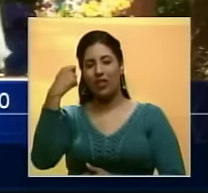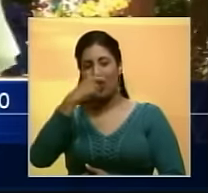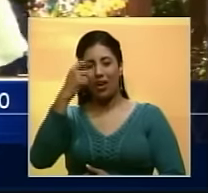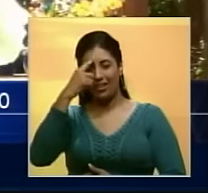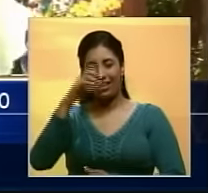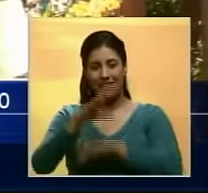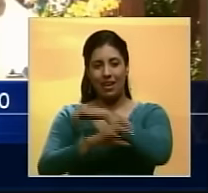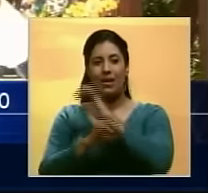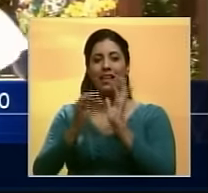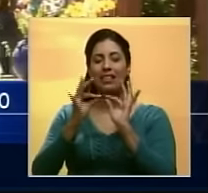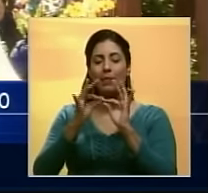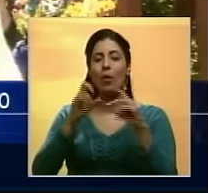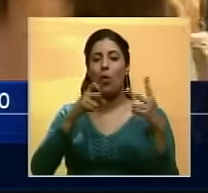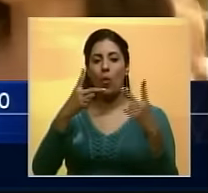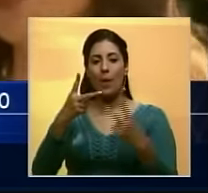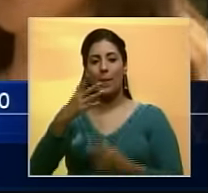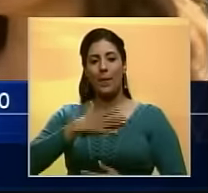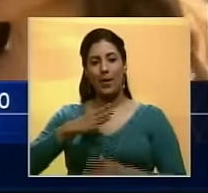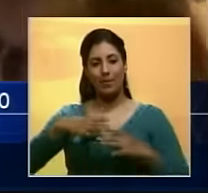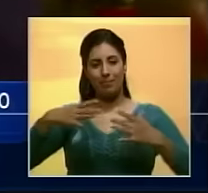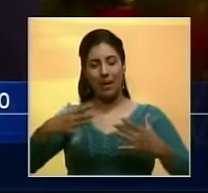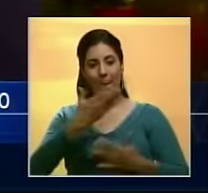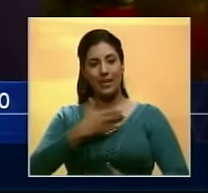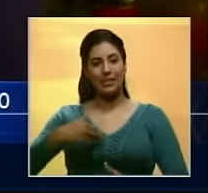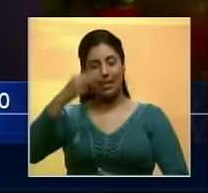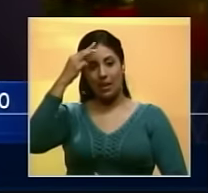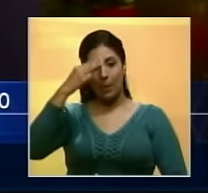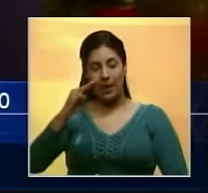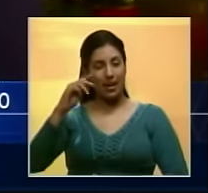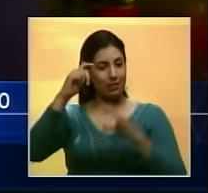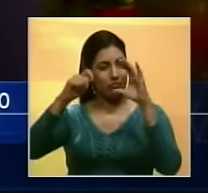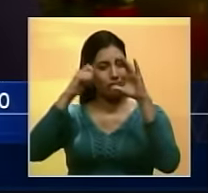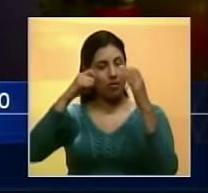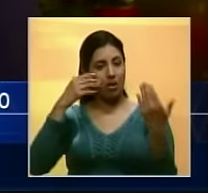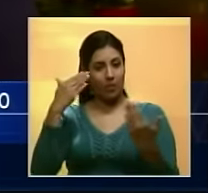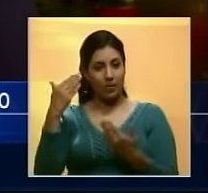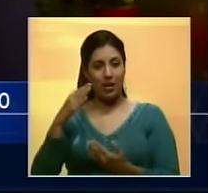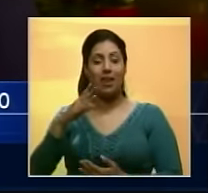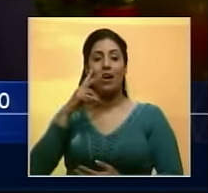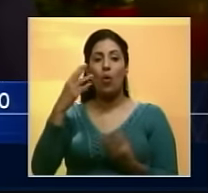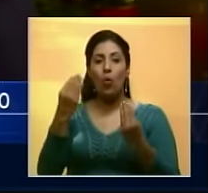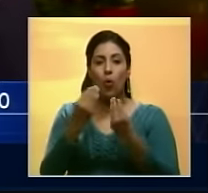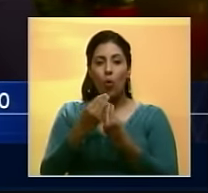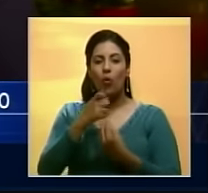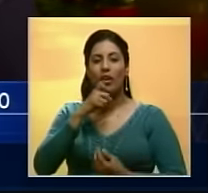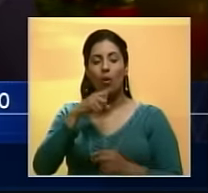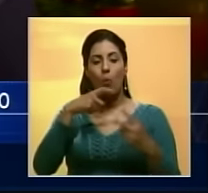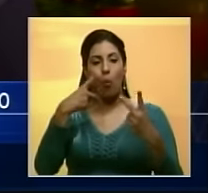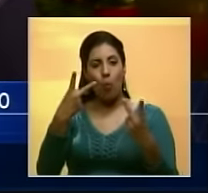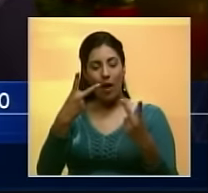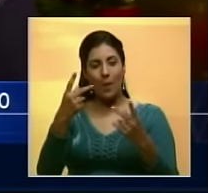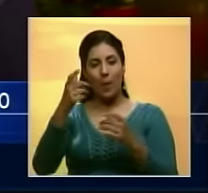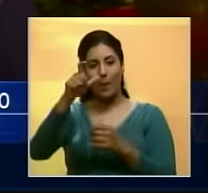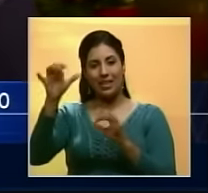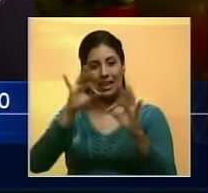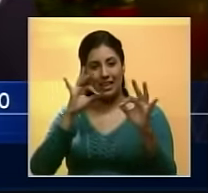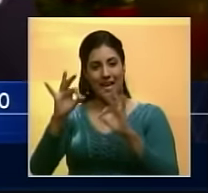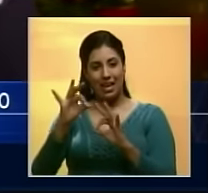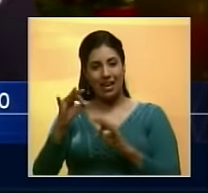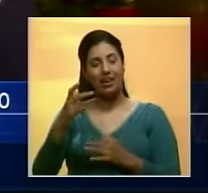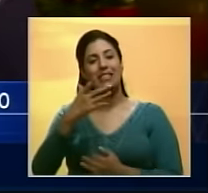Interpretará a la primera dama de México En el audiovisual promocional se le ve junto a quien será su coprotagonista